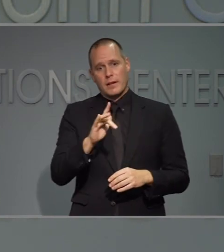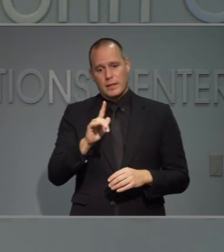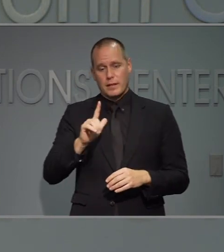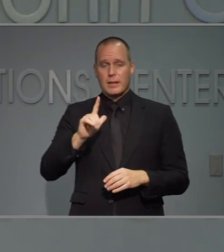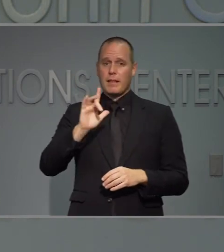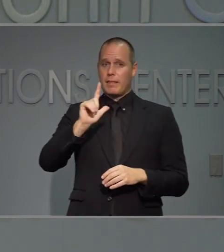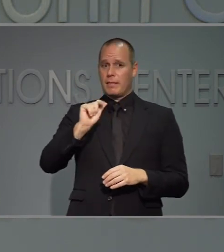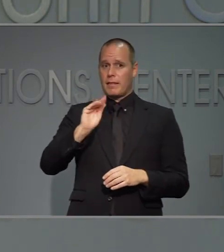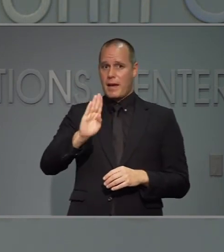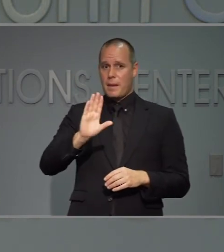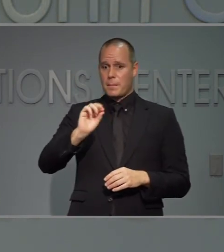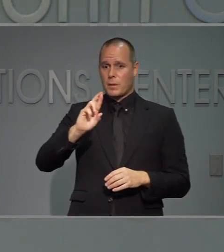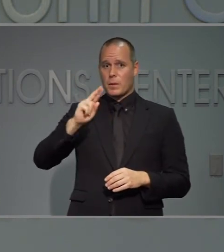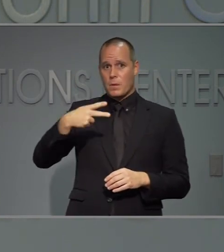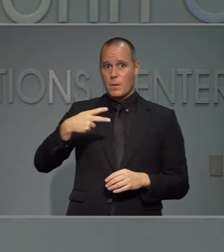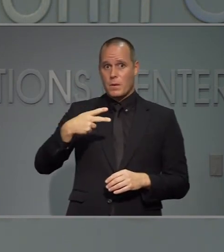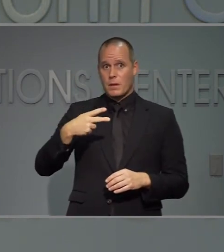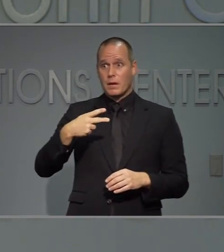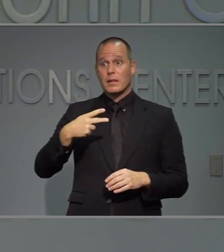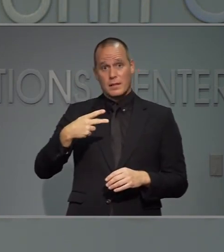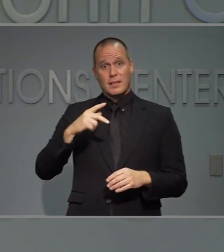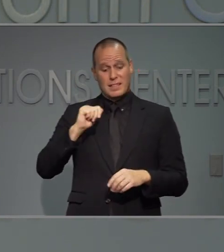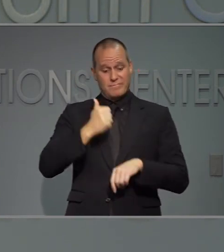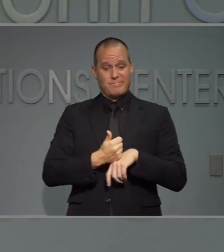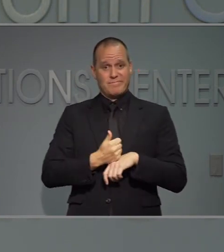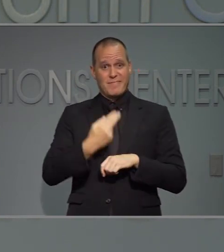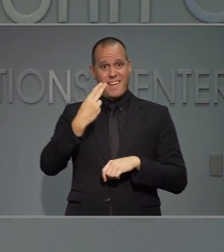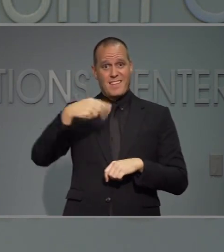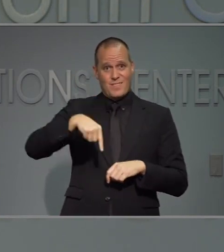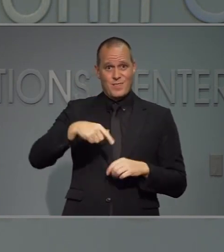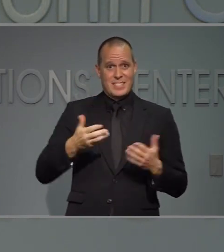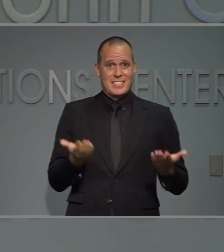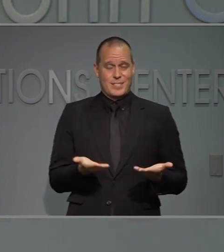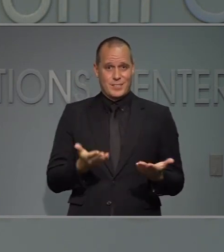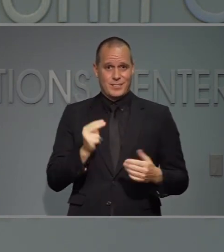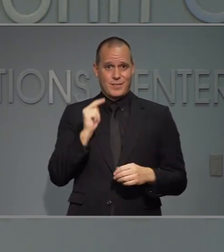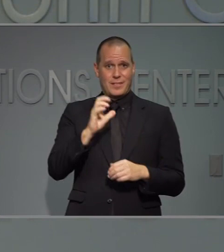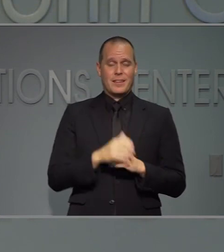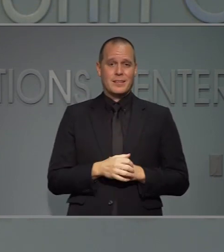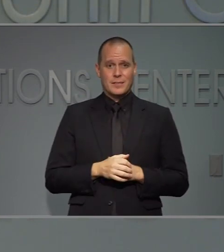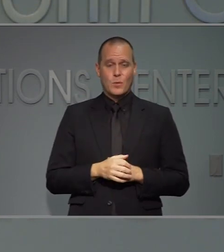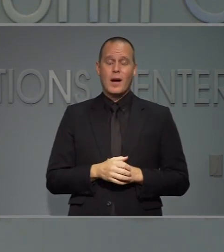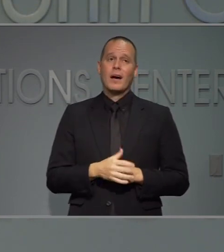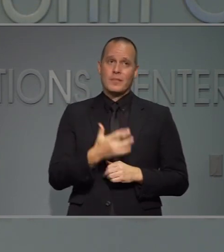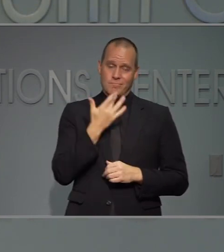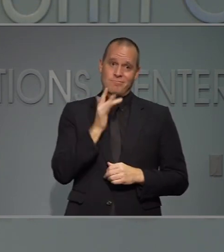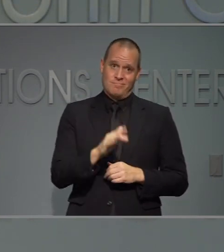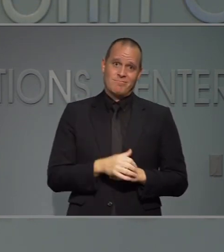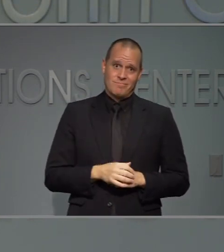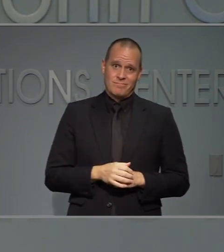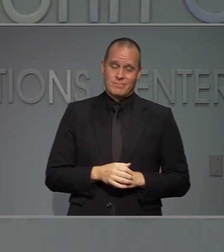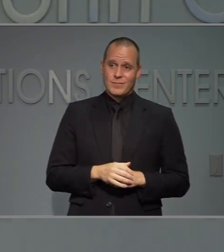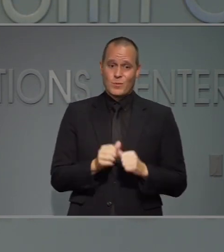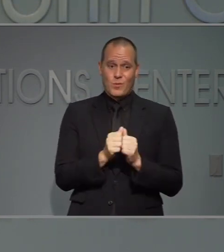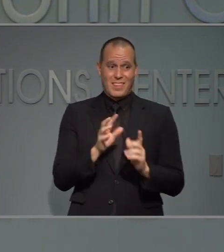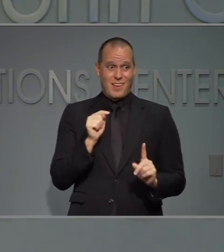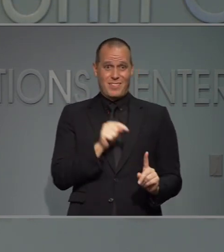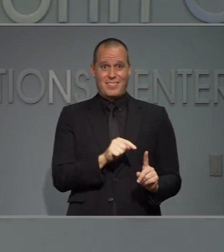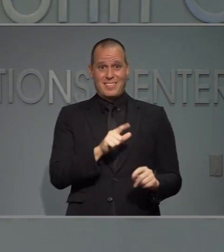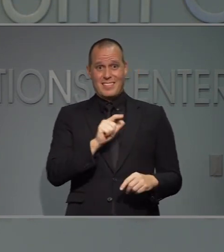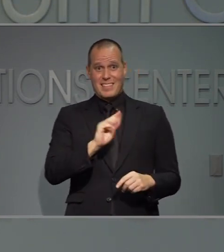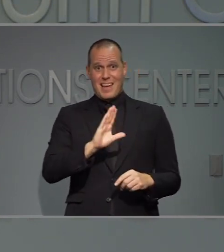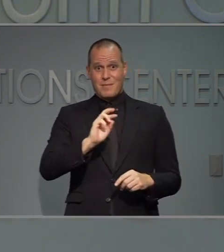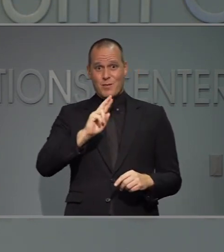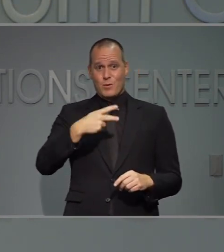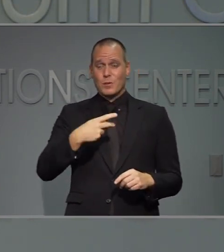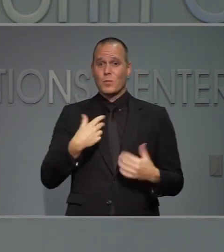casa matriz de la cor y es un laboratorio muy famoso nacionalmente que no sé que hubiéramos hecho sin